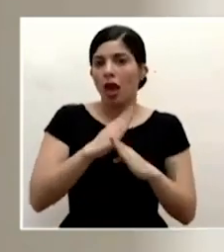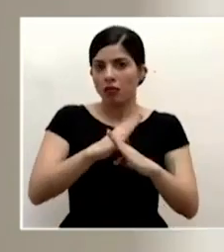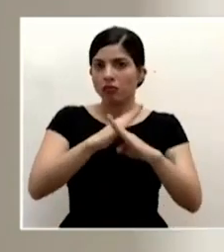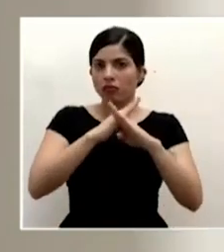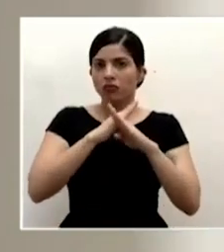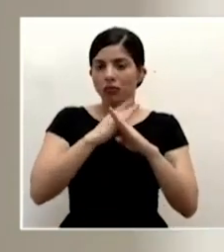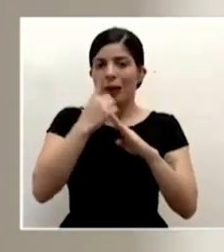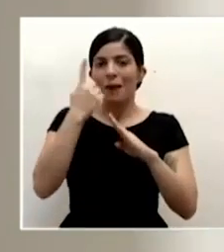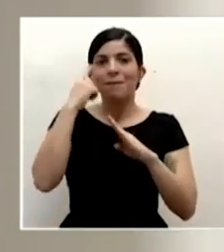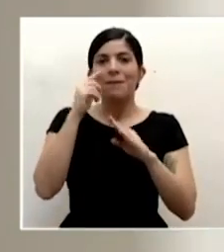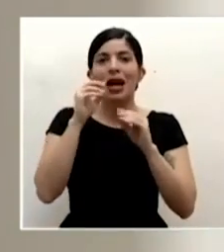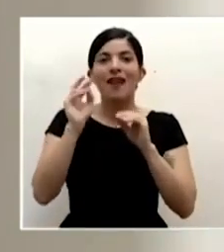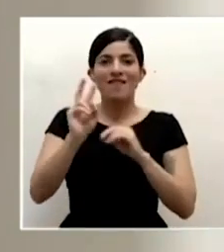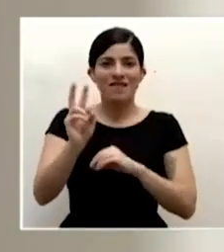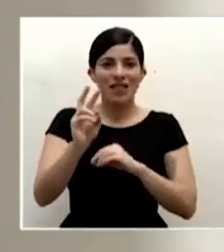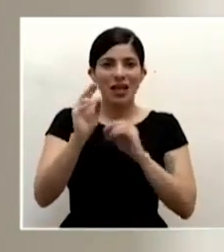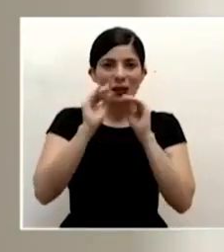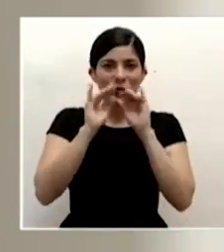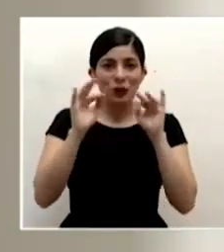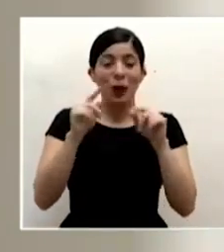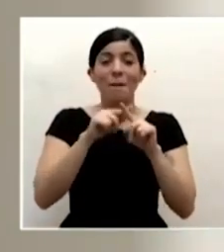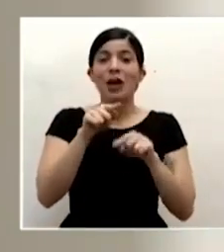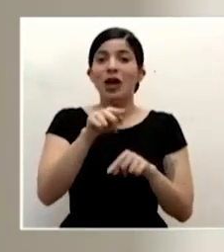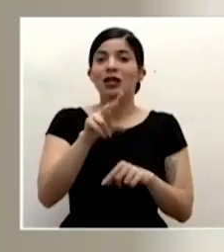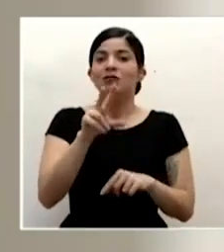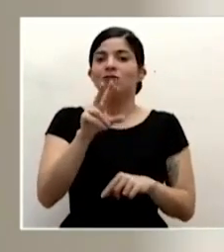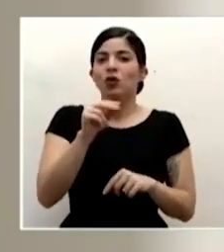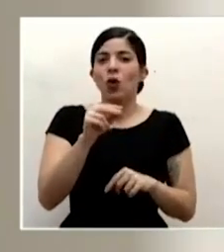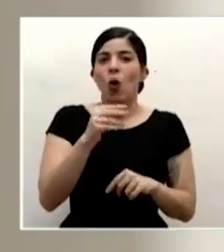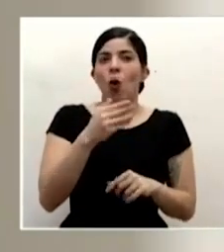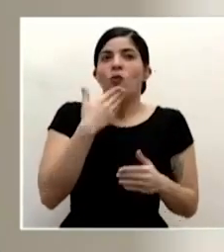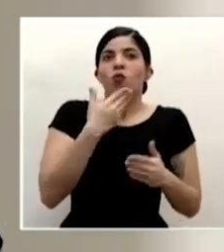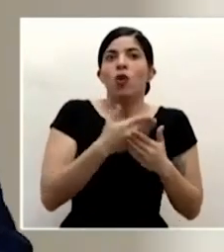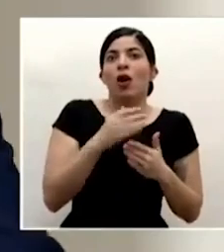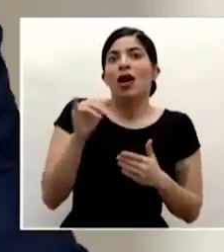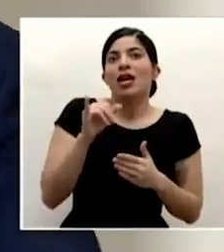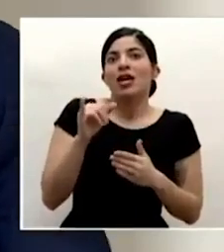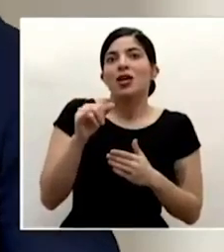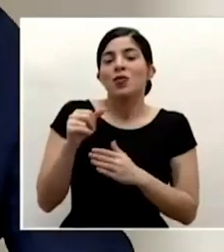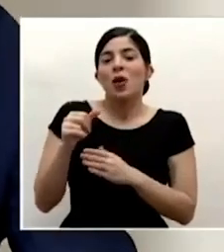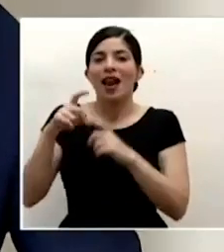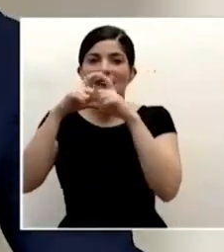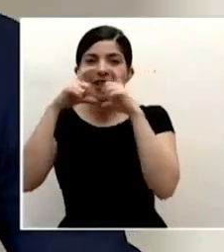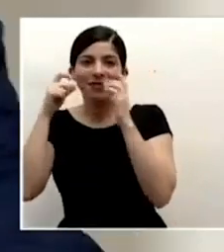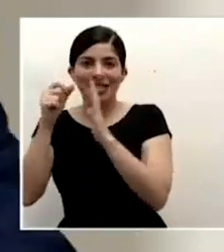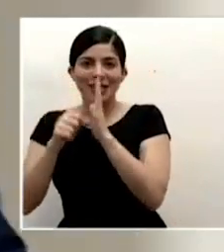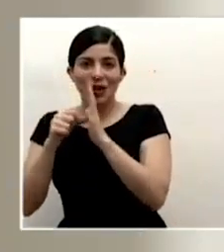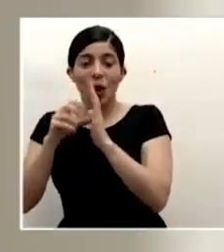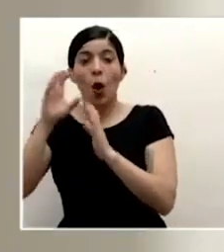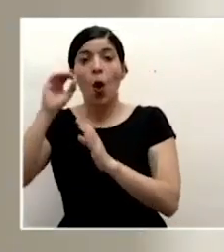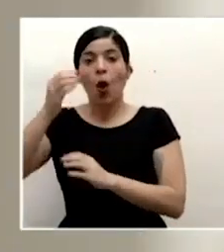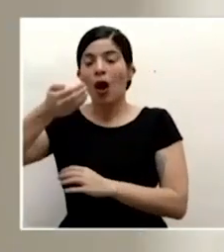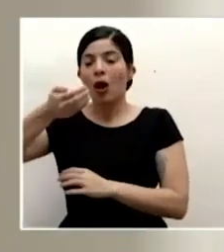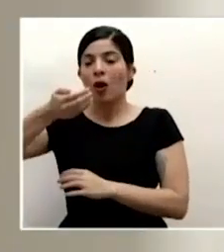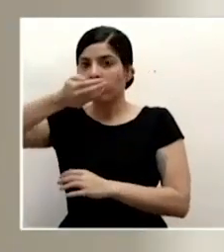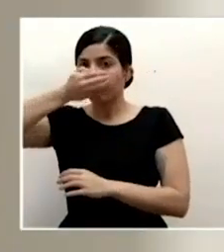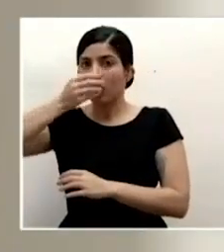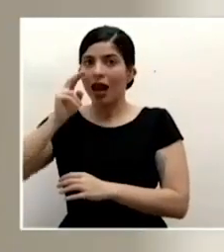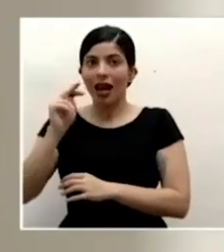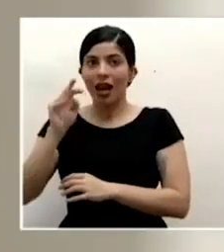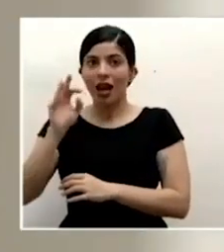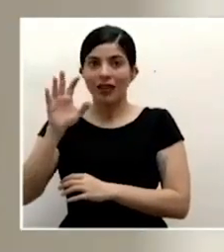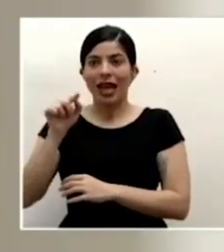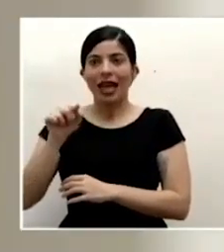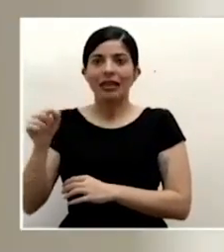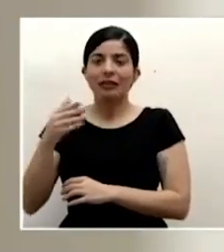partículas virales pero no son tan efectivas como las quirúrgicas o como los respiradores este n95 tipo